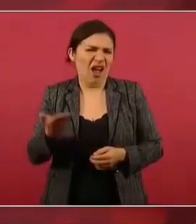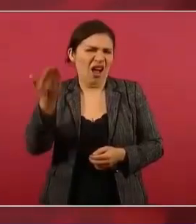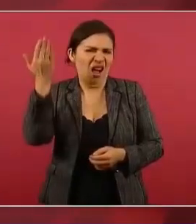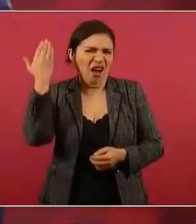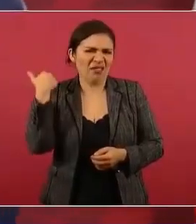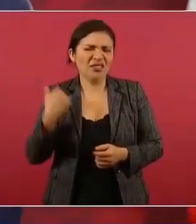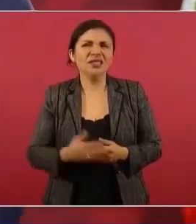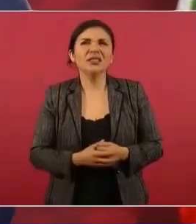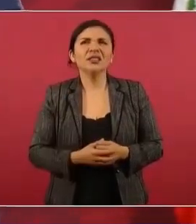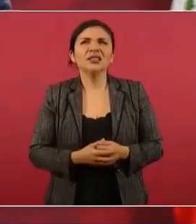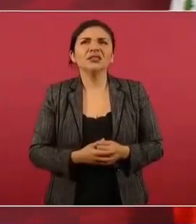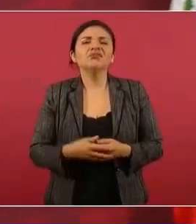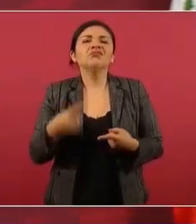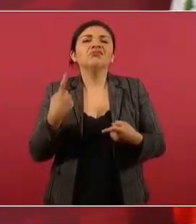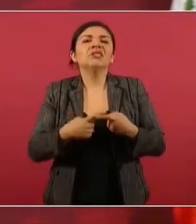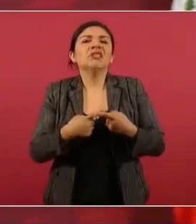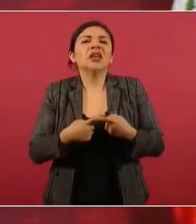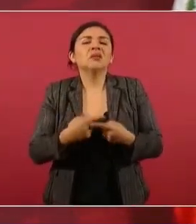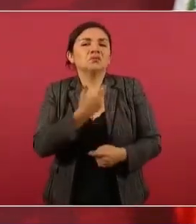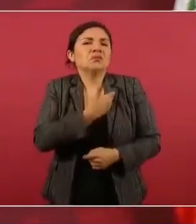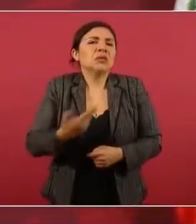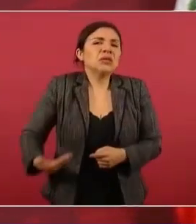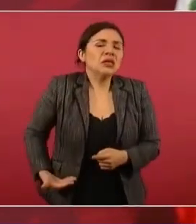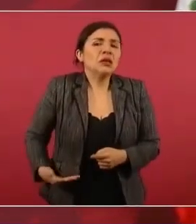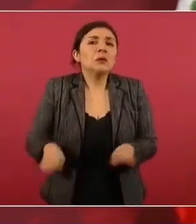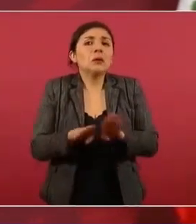acomplejadas,